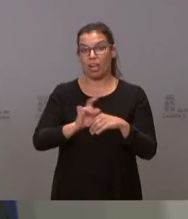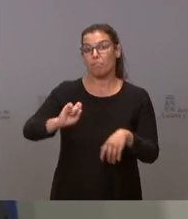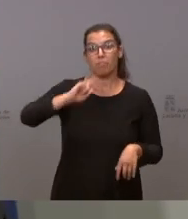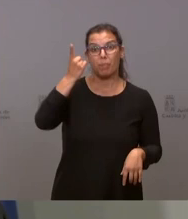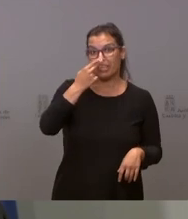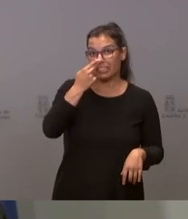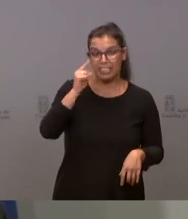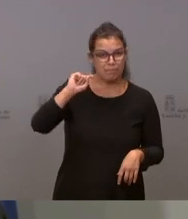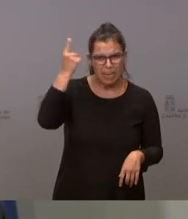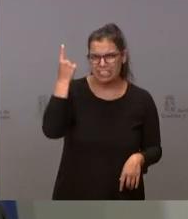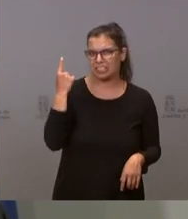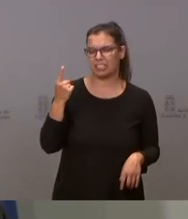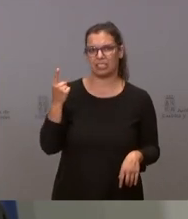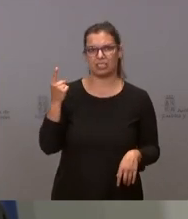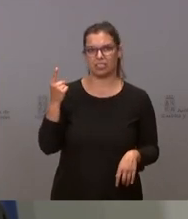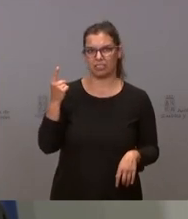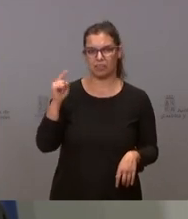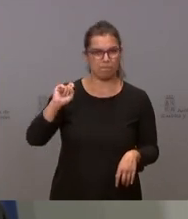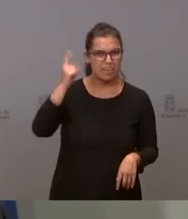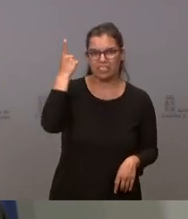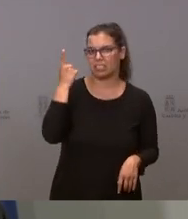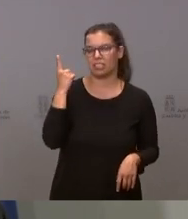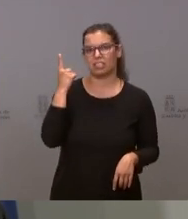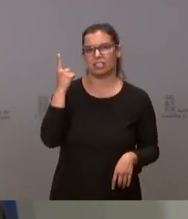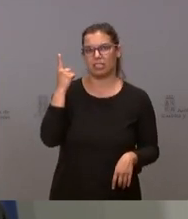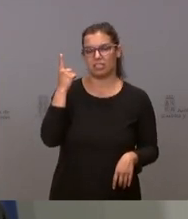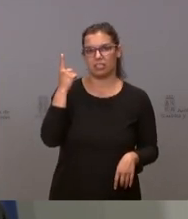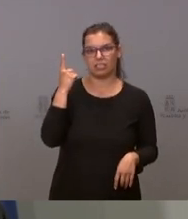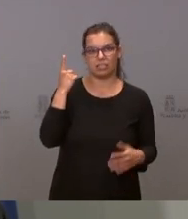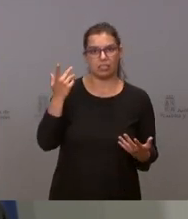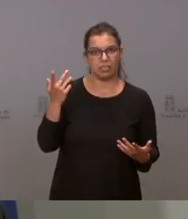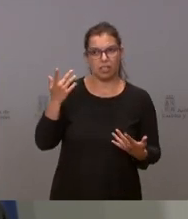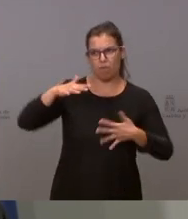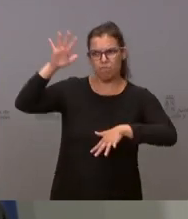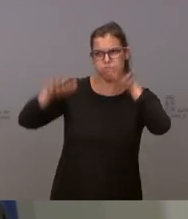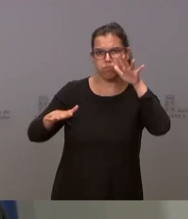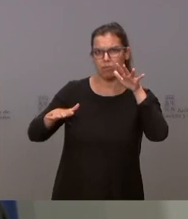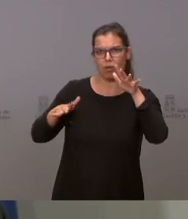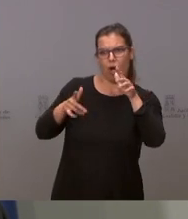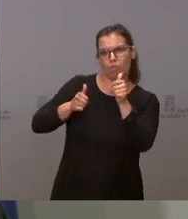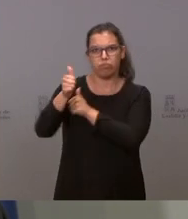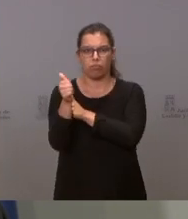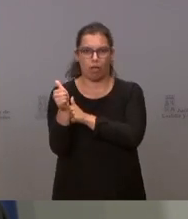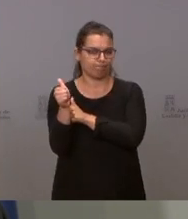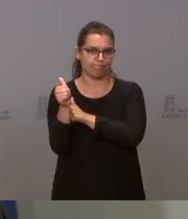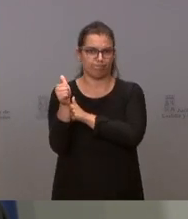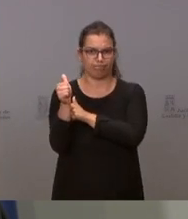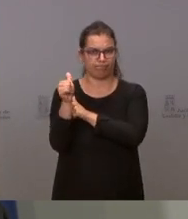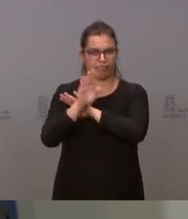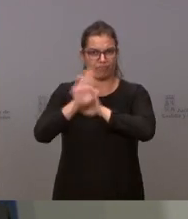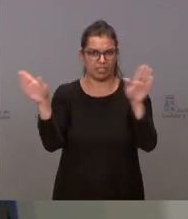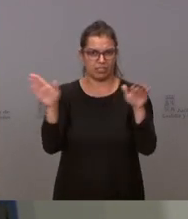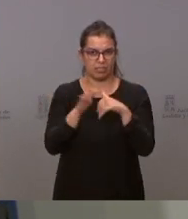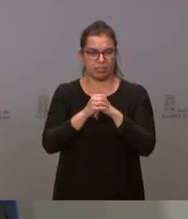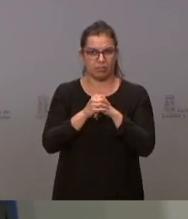de la comunidad el primero y de sus ciudadanos es que no se establezca la desigualdad. Aquí la pregunta